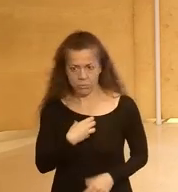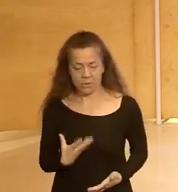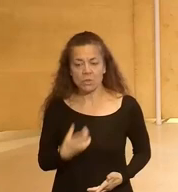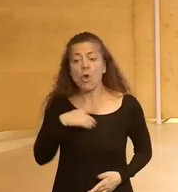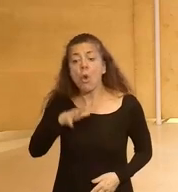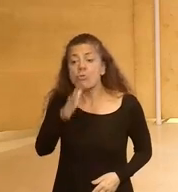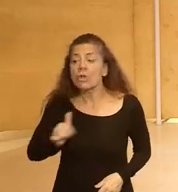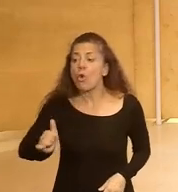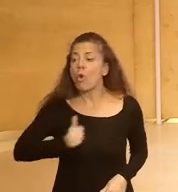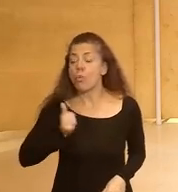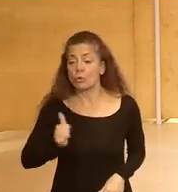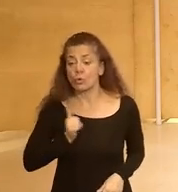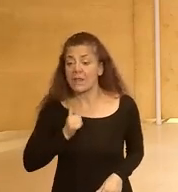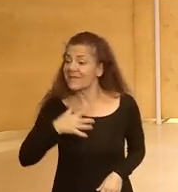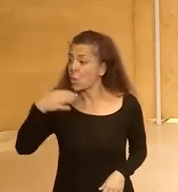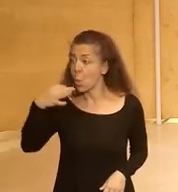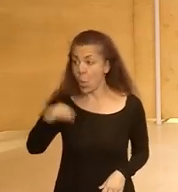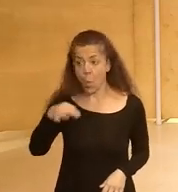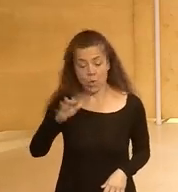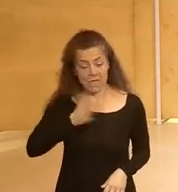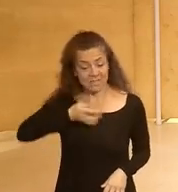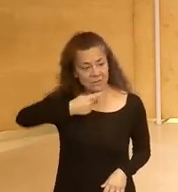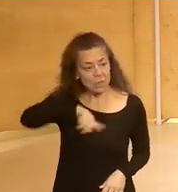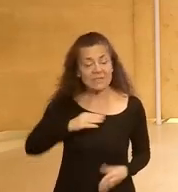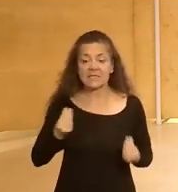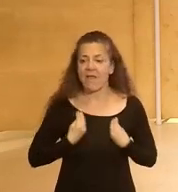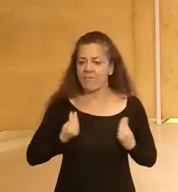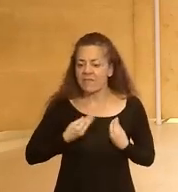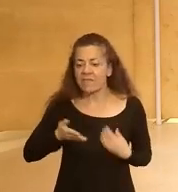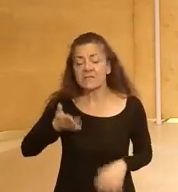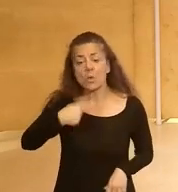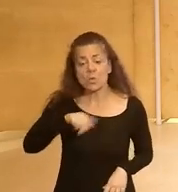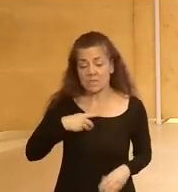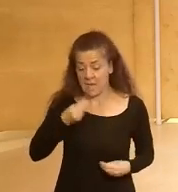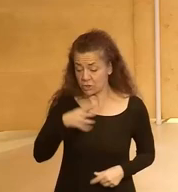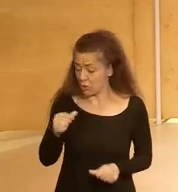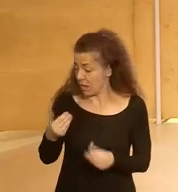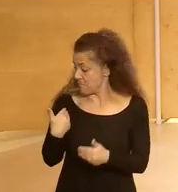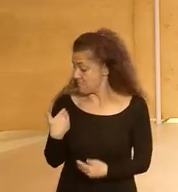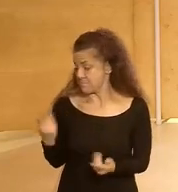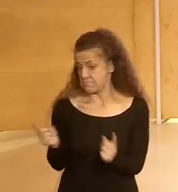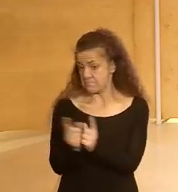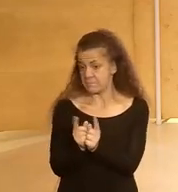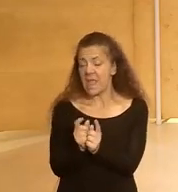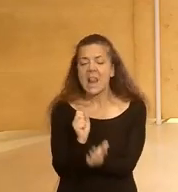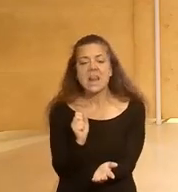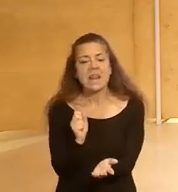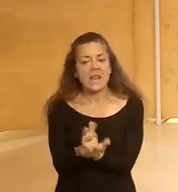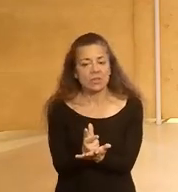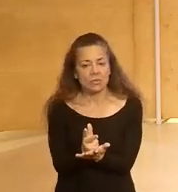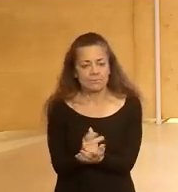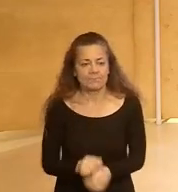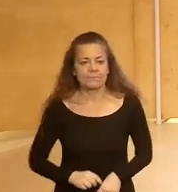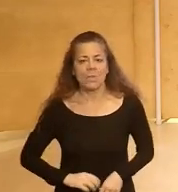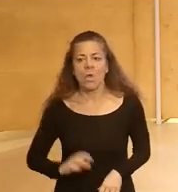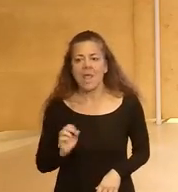las oportunidades son únicas en nuestras vidas y en nuestra historia reciente el reto o